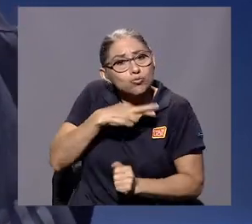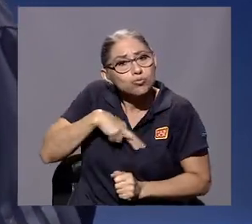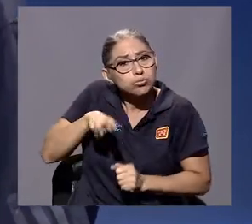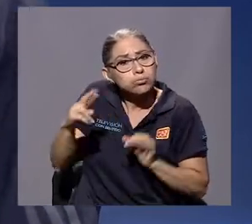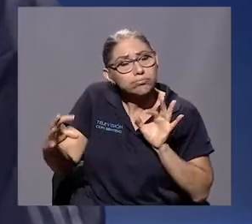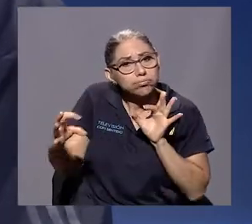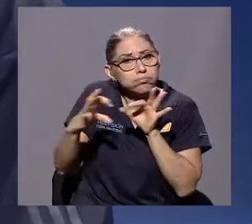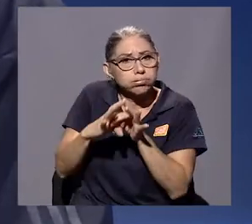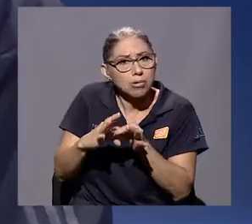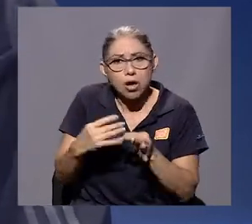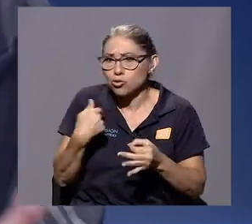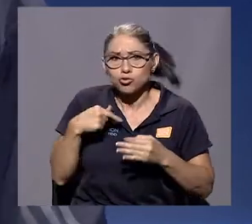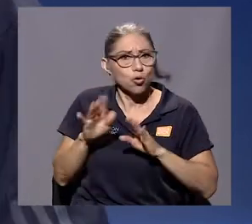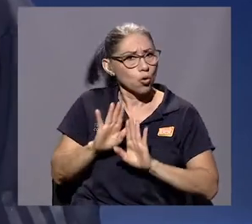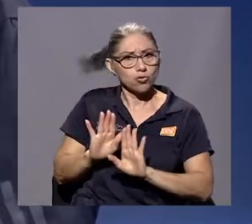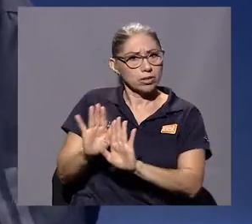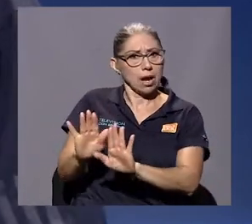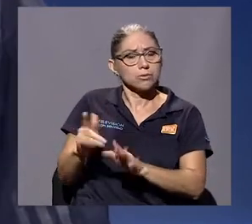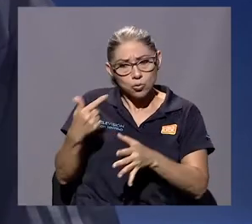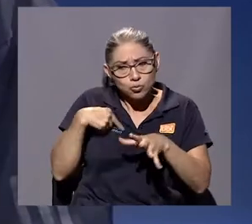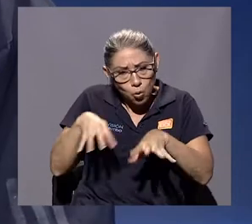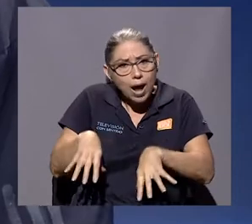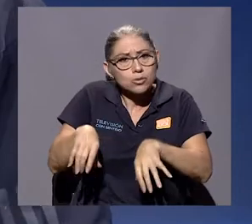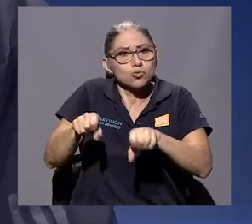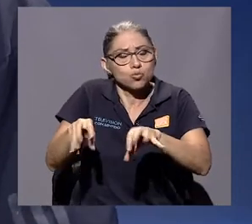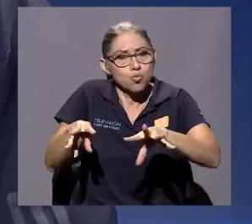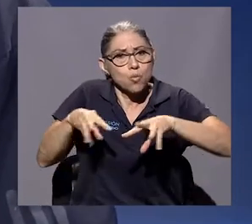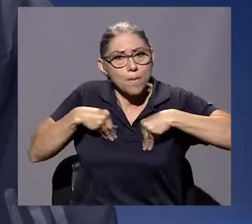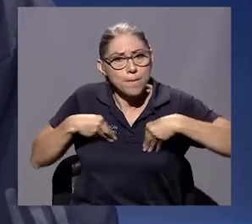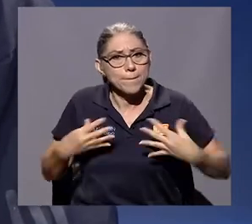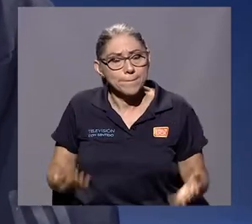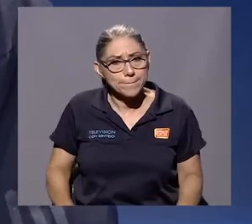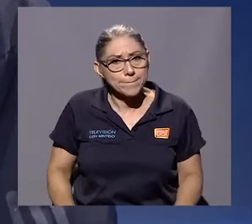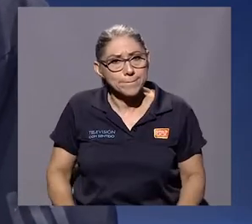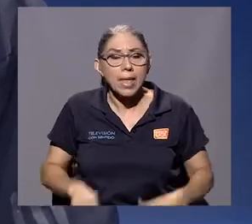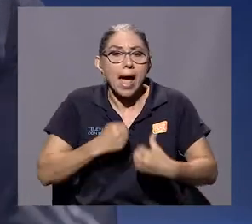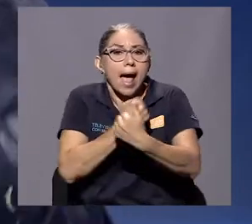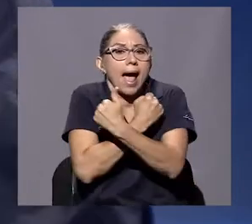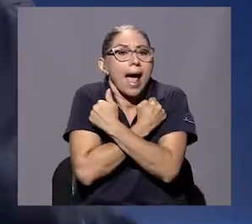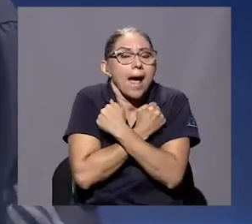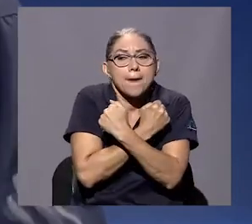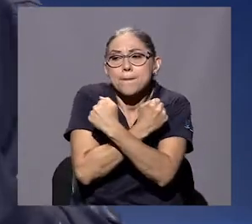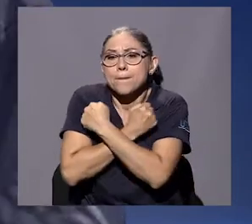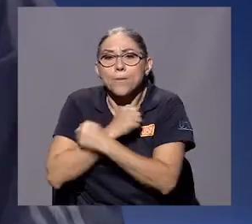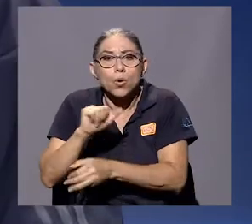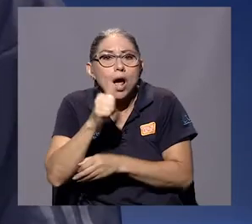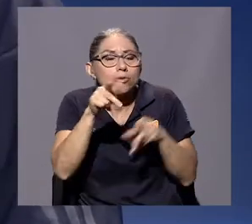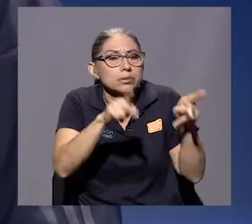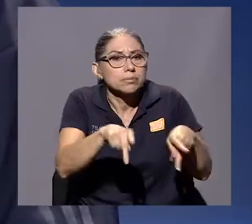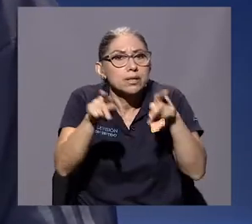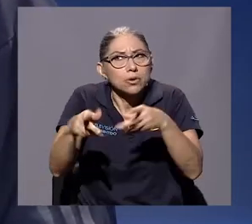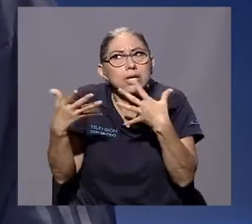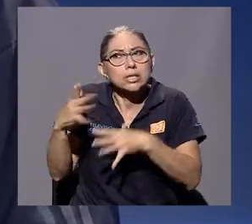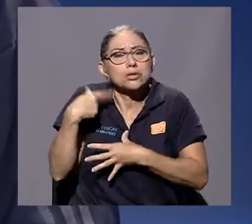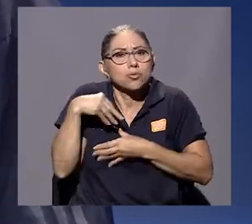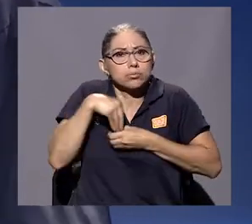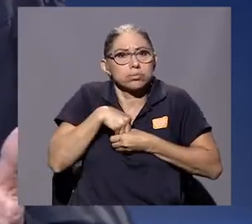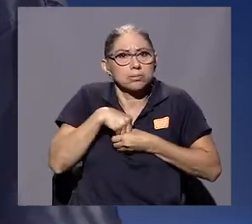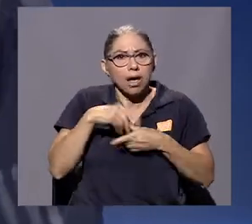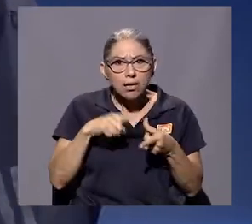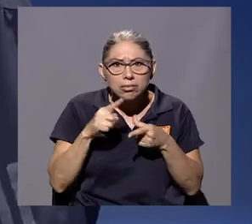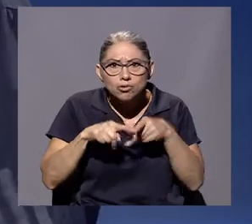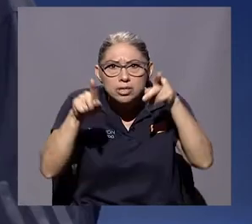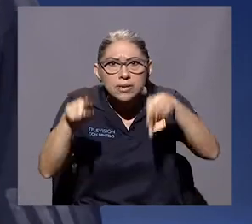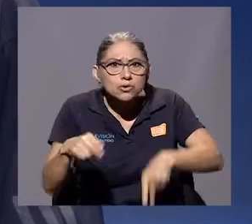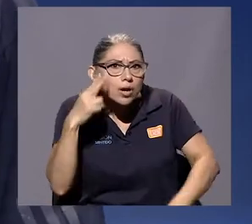rechazo, que asumí, ¿verdad? Es decir, el amor al prójimo y con eso, entonces los